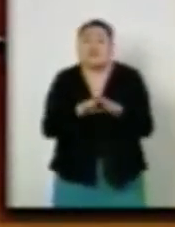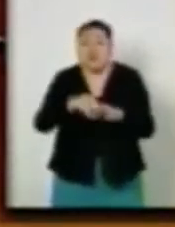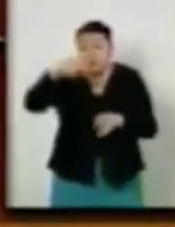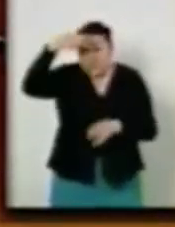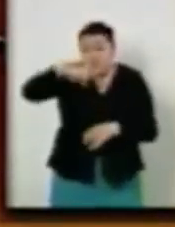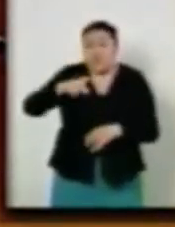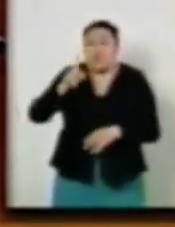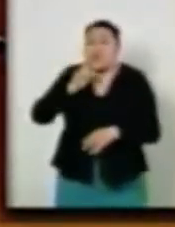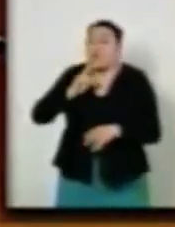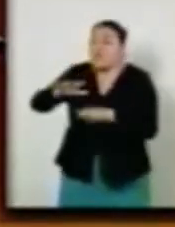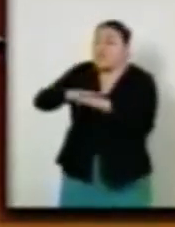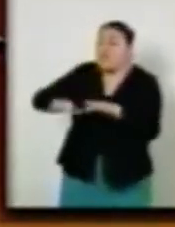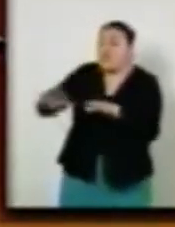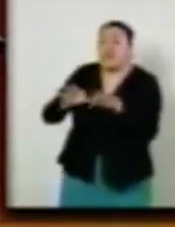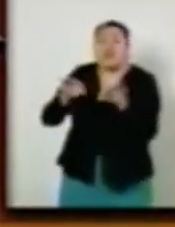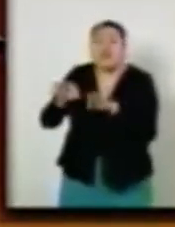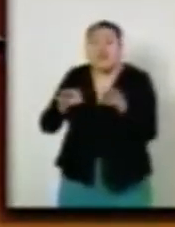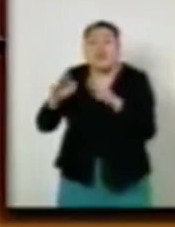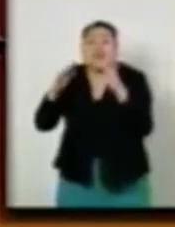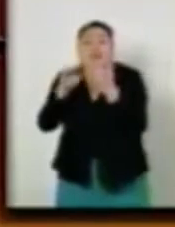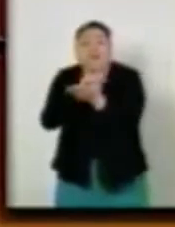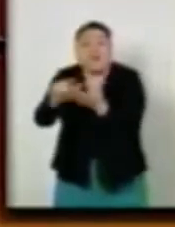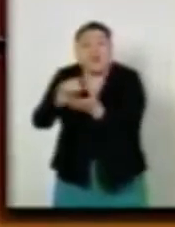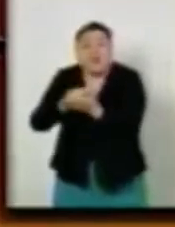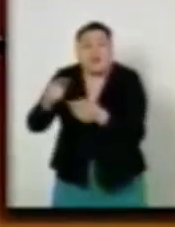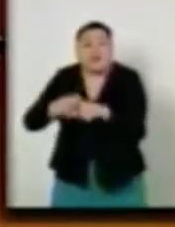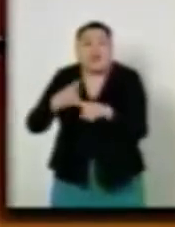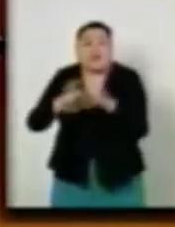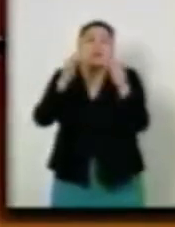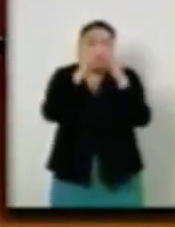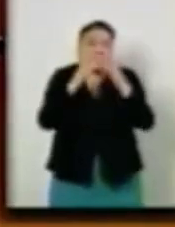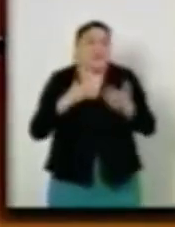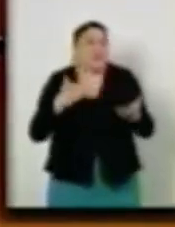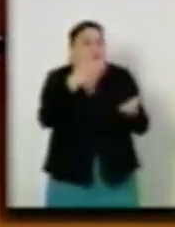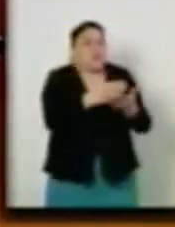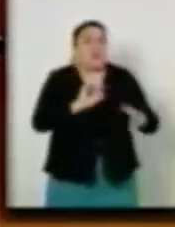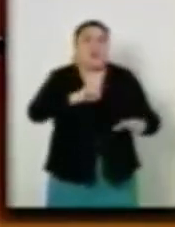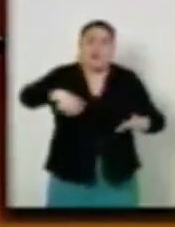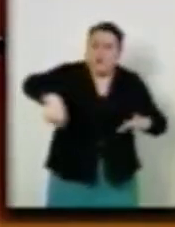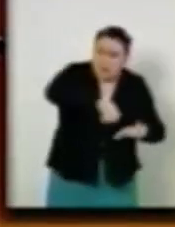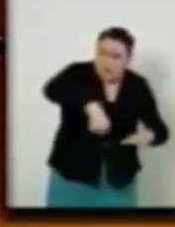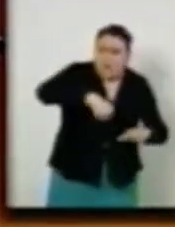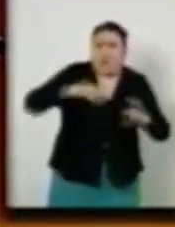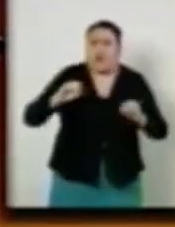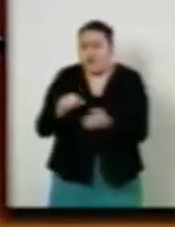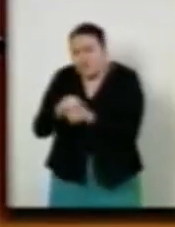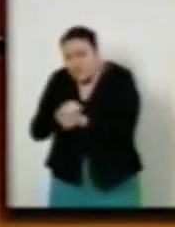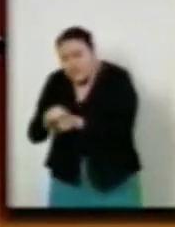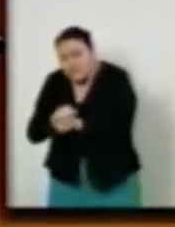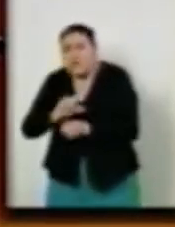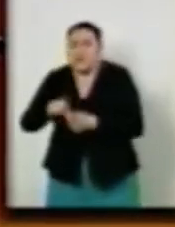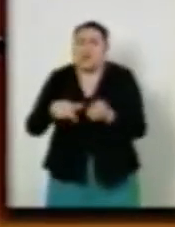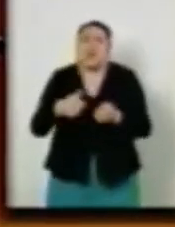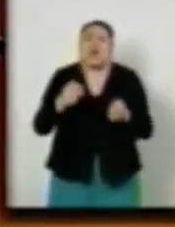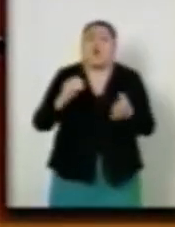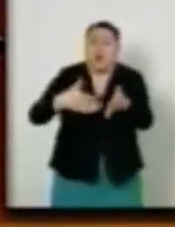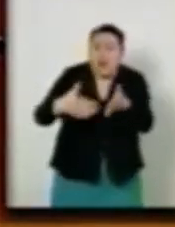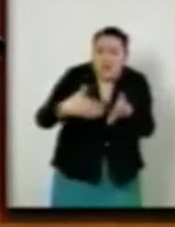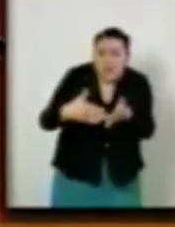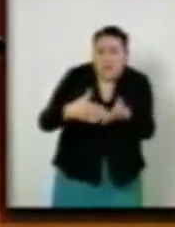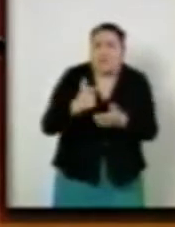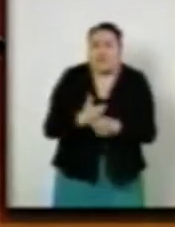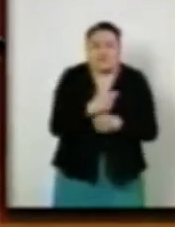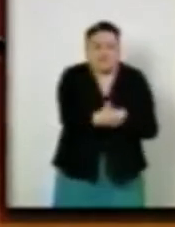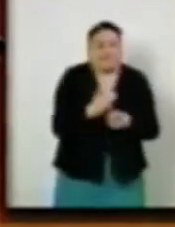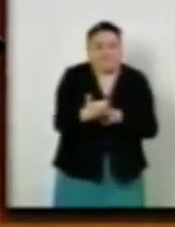considerados trabajos del hogar, remunerados quienes realizan el aseo de casas, planchan, clavan o cocinan. El